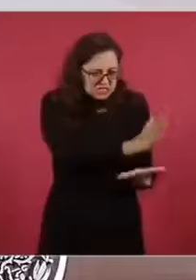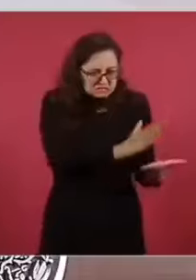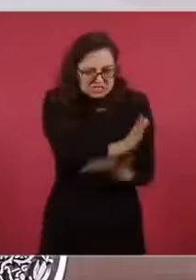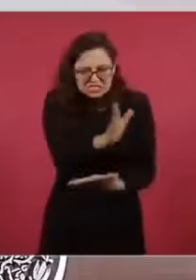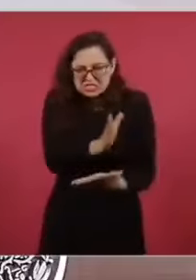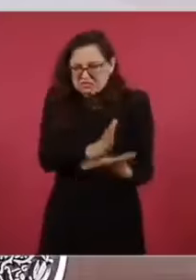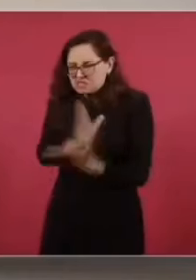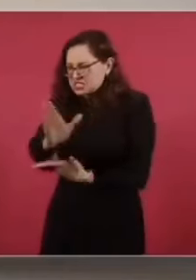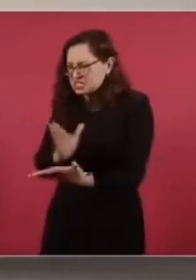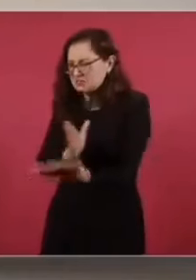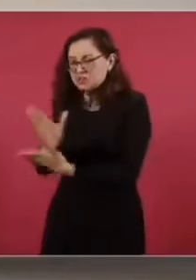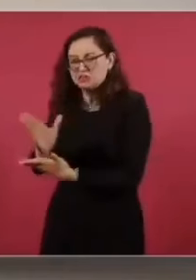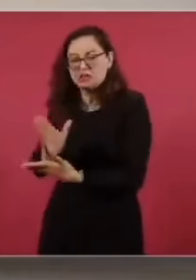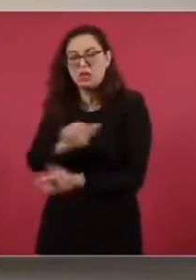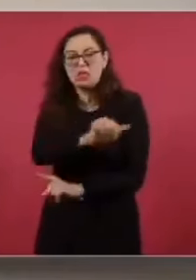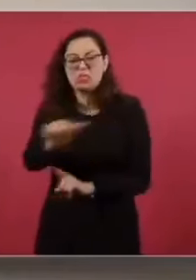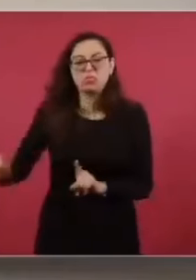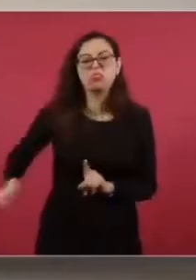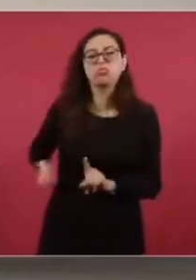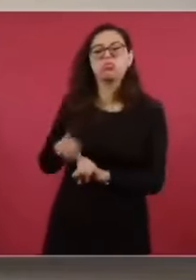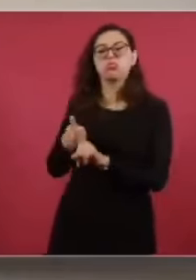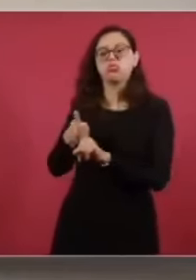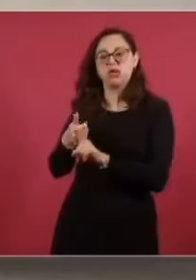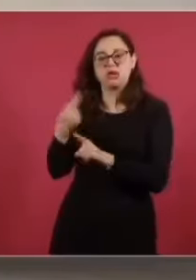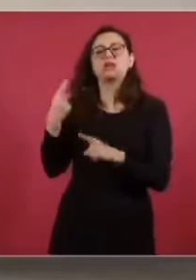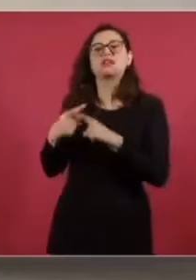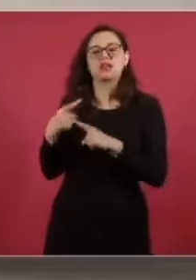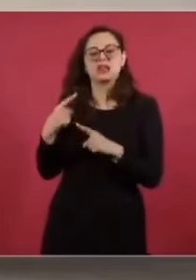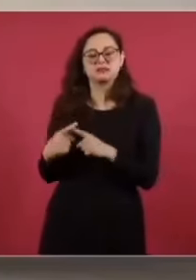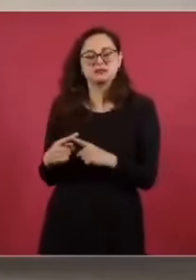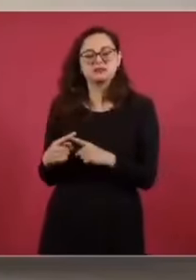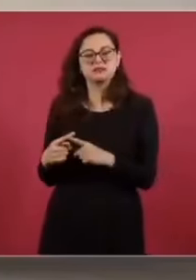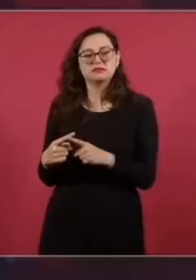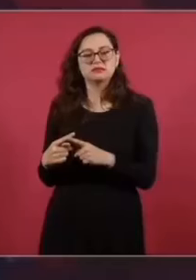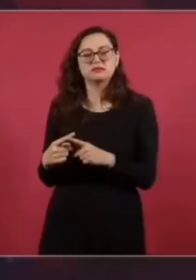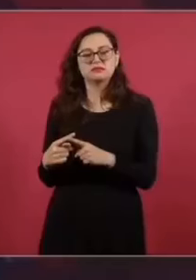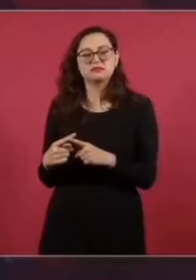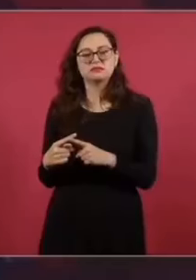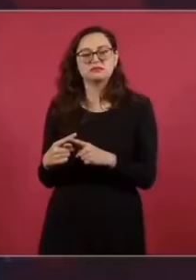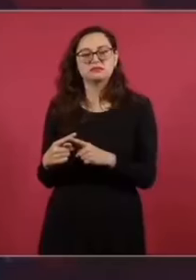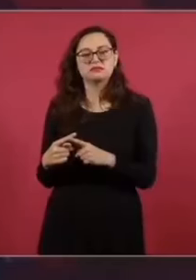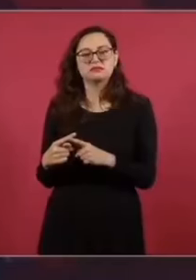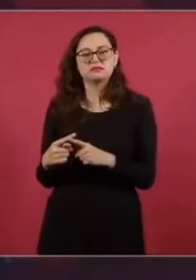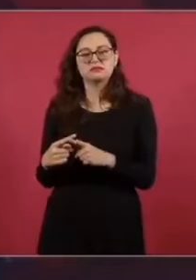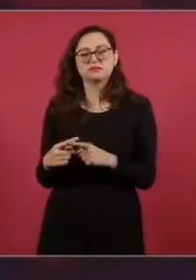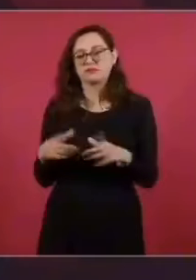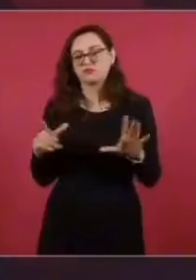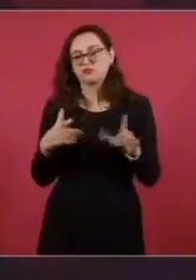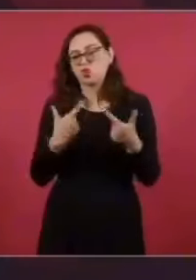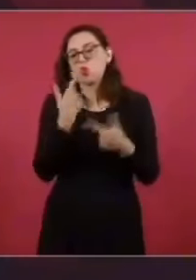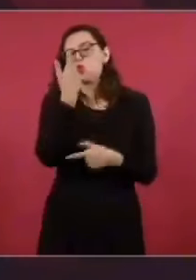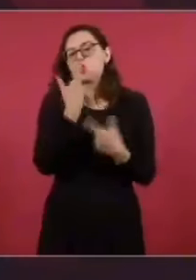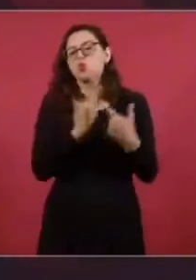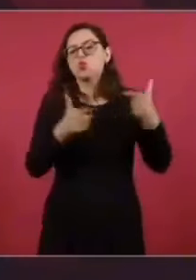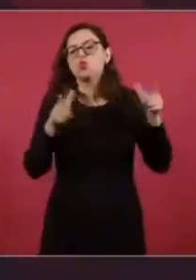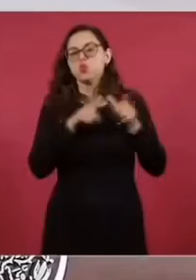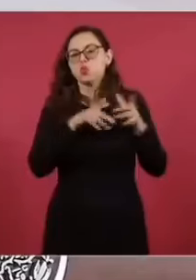de una facción.